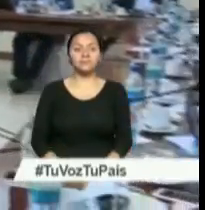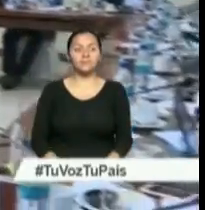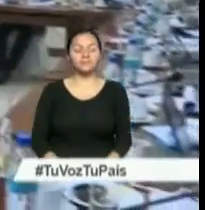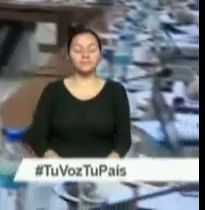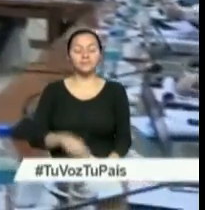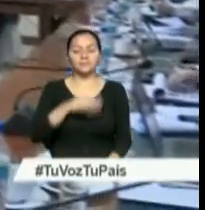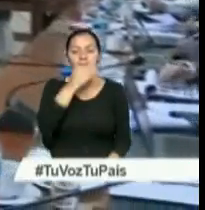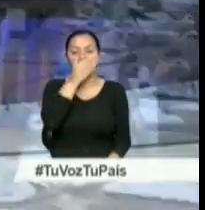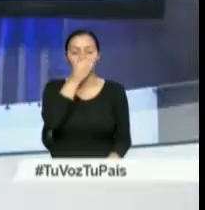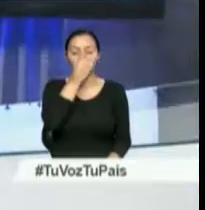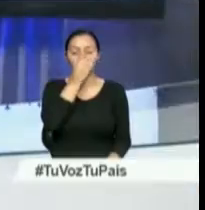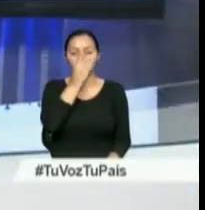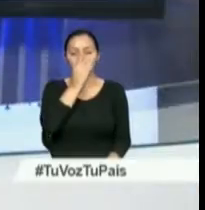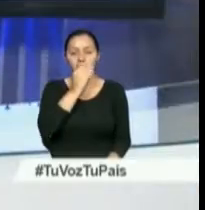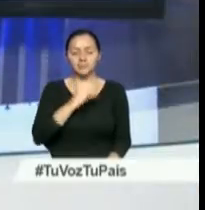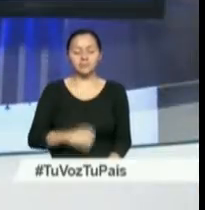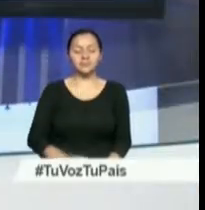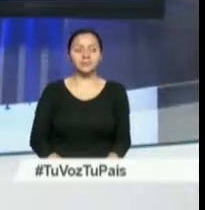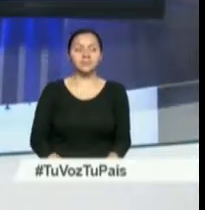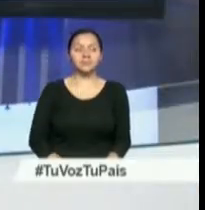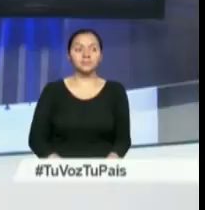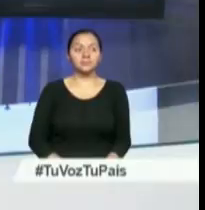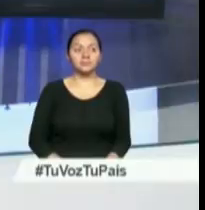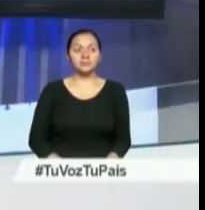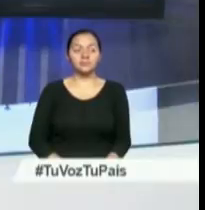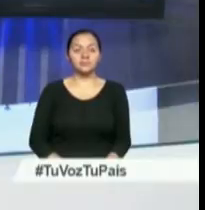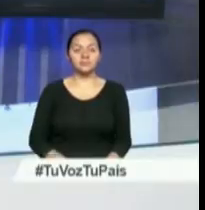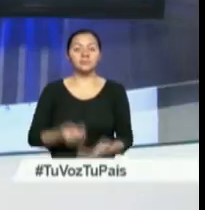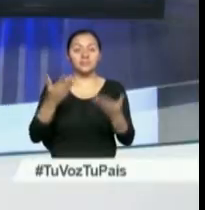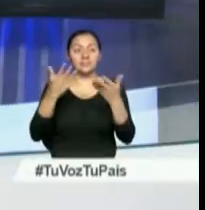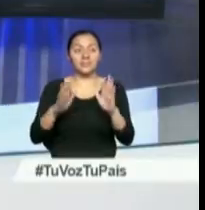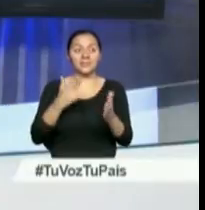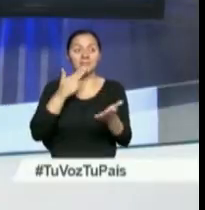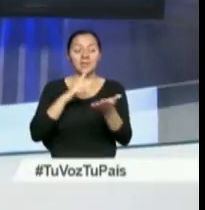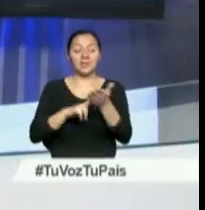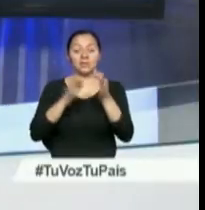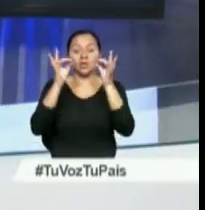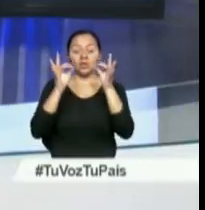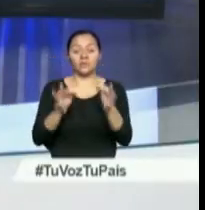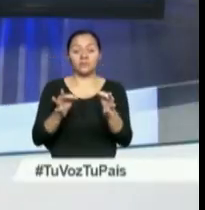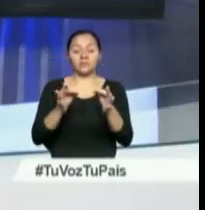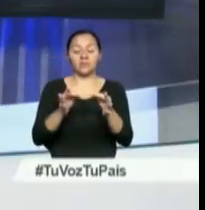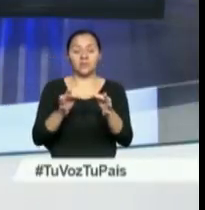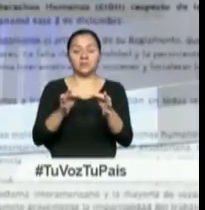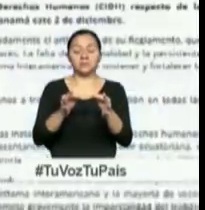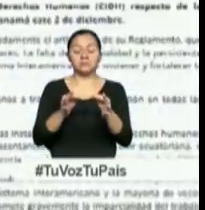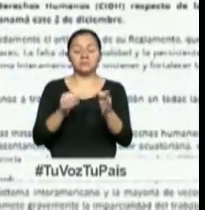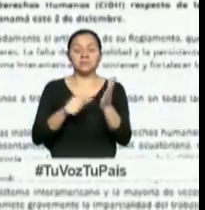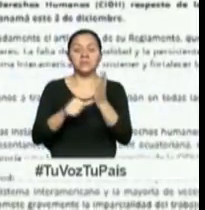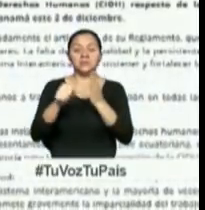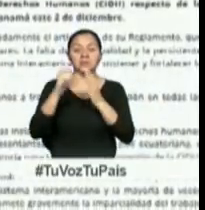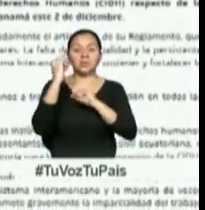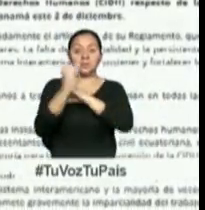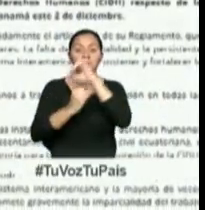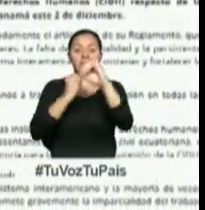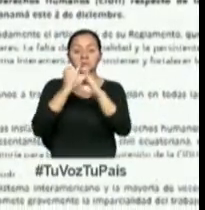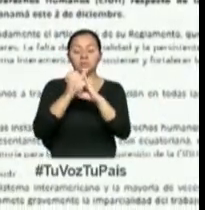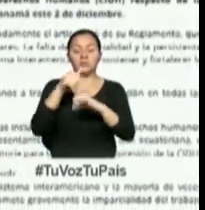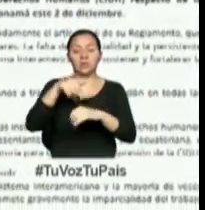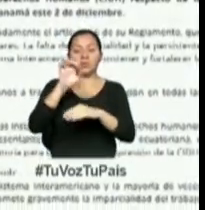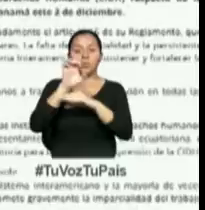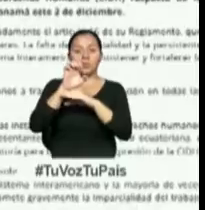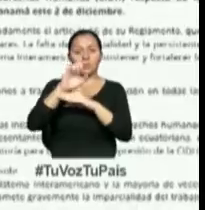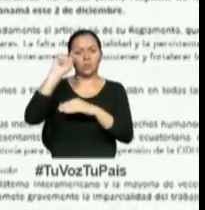Noticiero Ciudadano. A través de un comunicado oficial emitido desde Cancillería, el gobierno del Ecuador